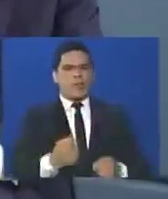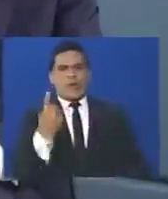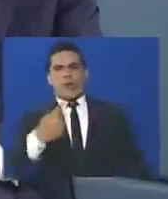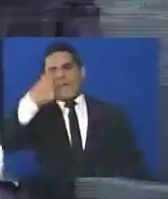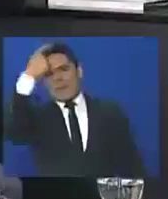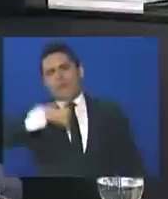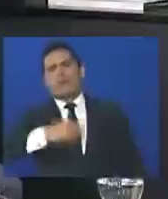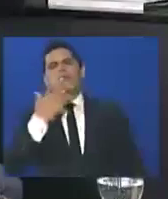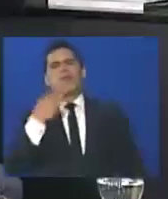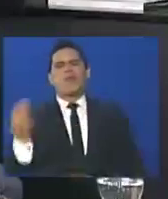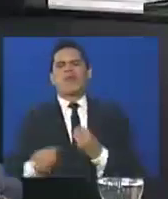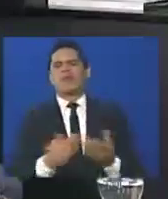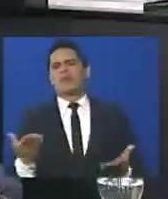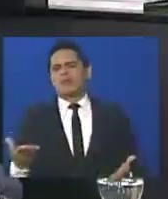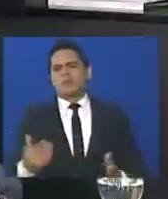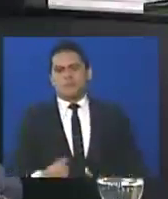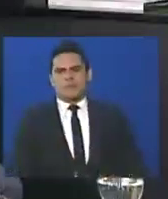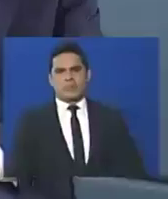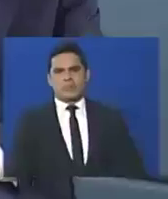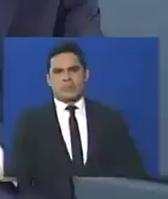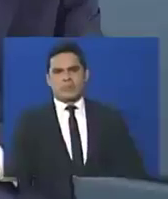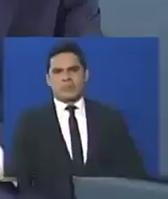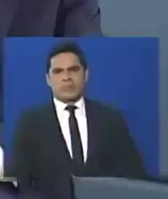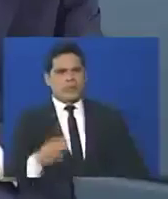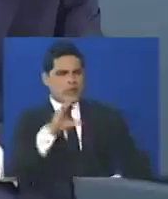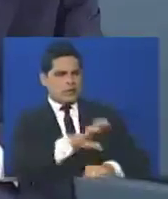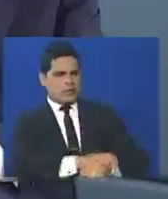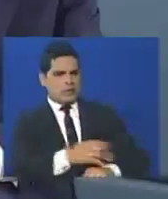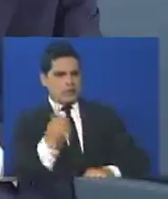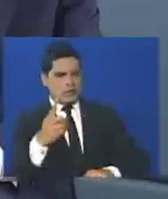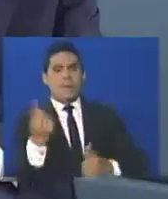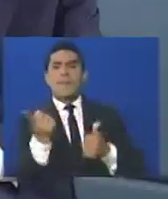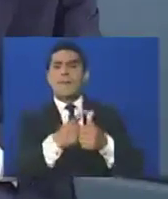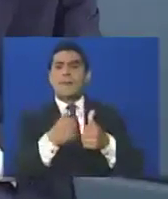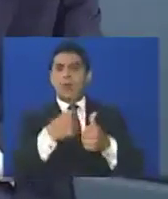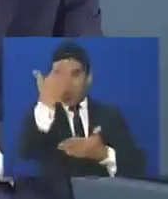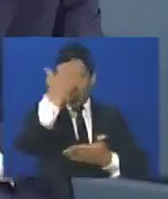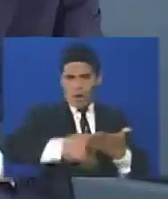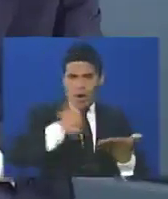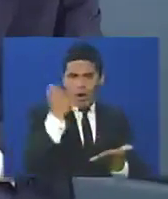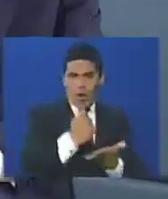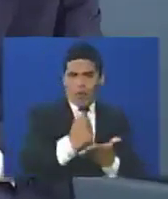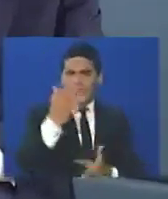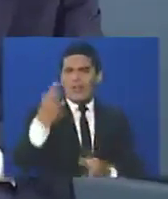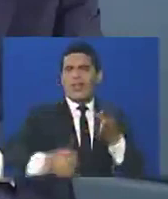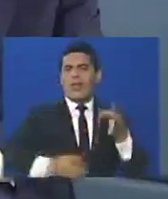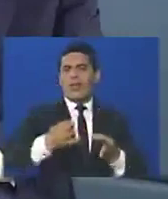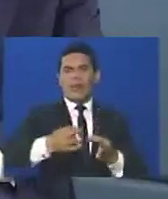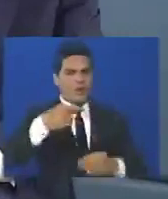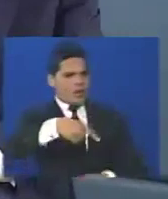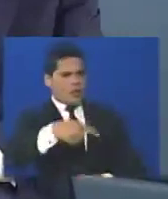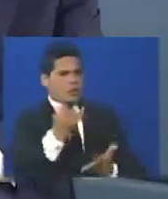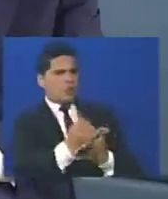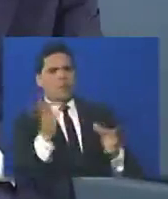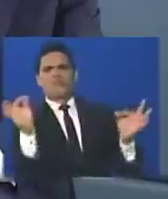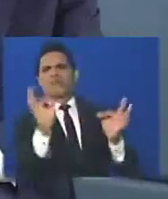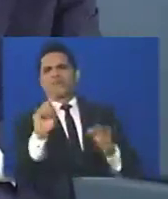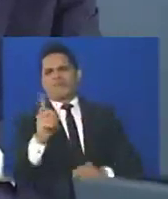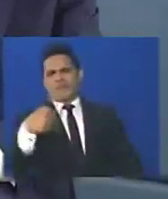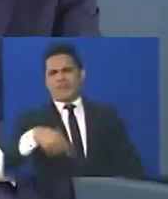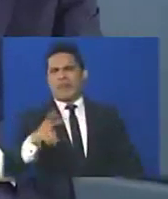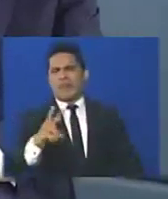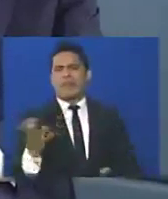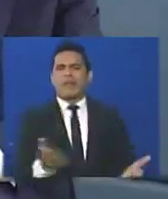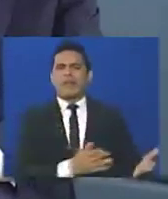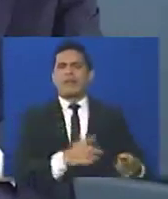para arrestar a una persona, a menos que sea en flagrancia, hay que tener una orden judicial. Eso no se cumple, en primer lugar.